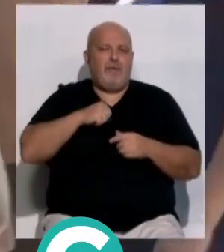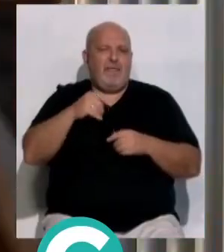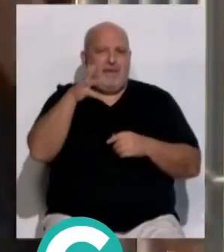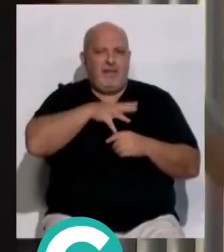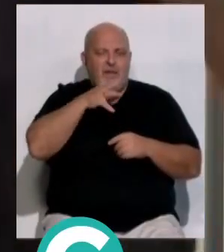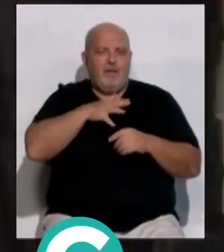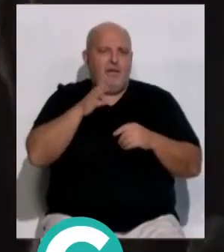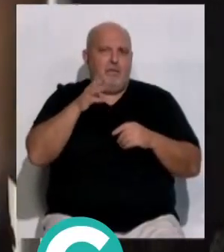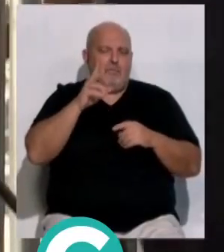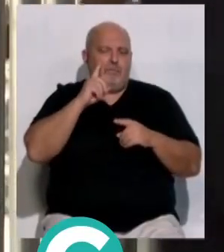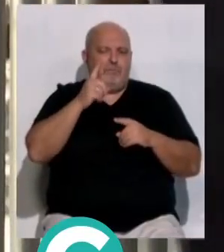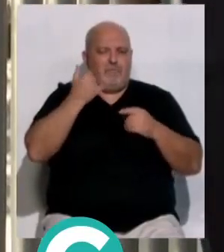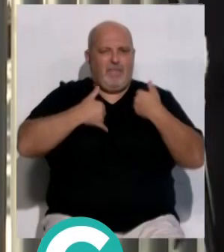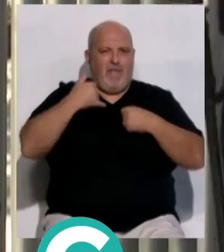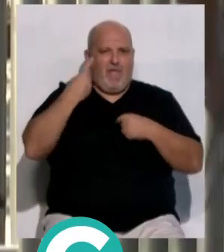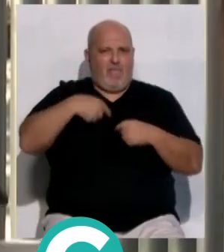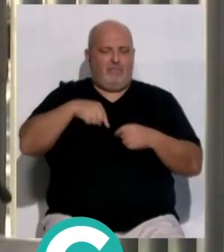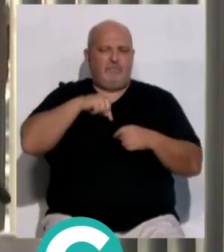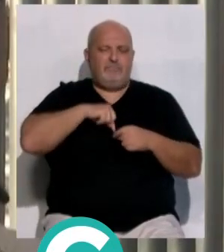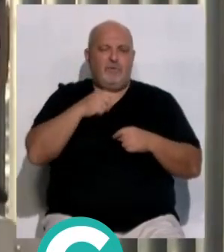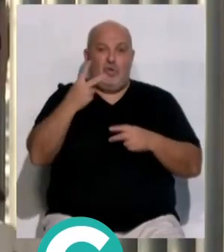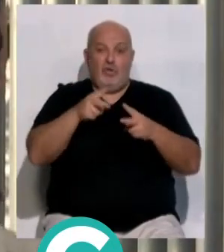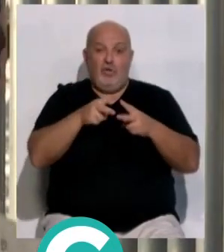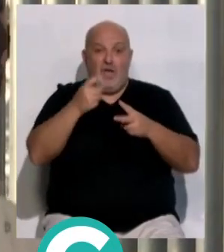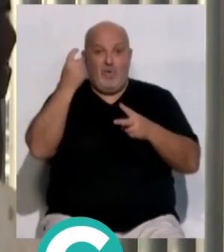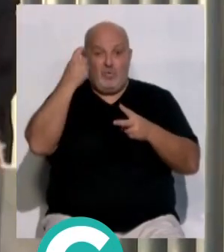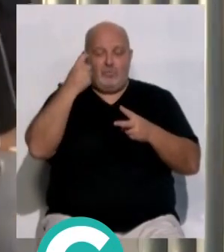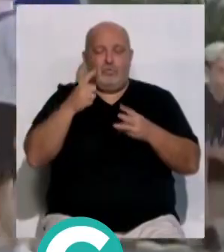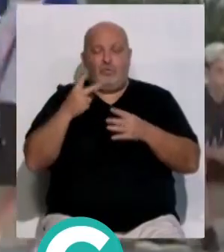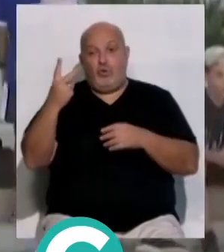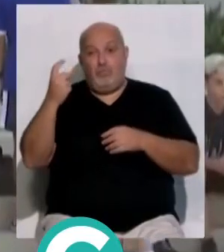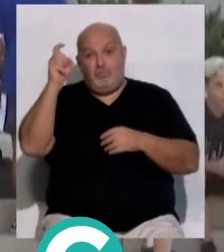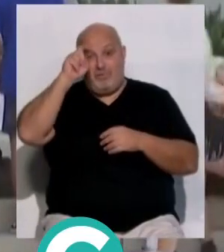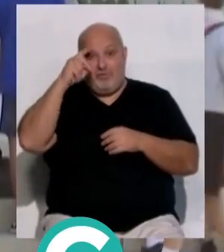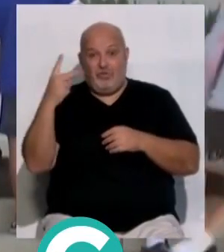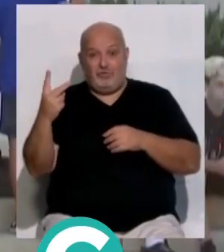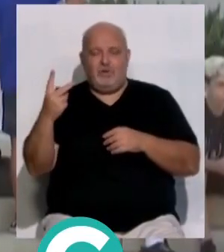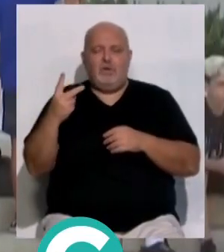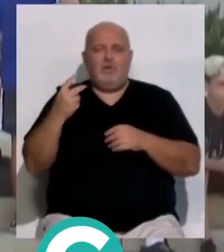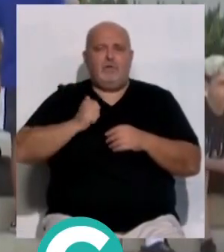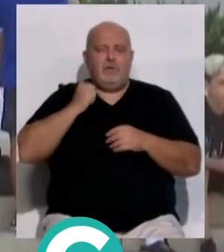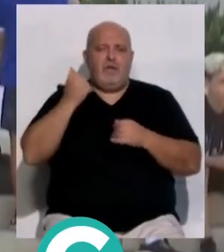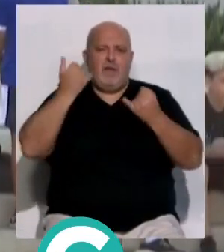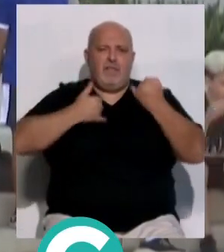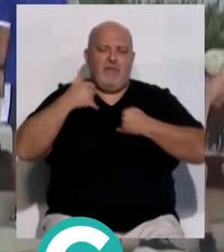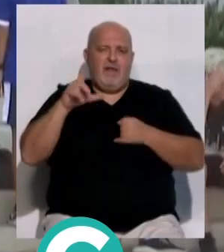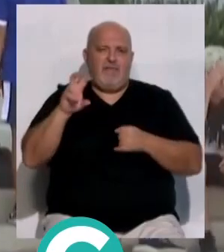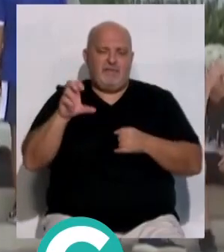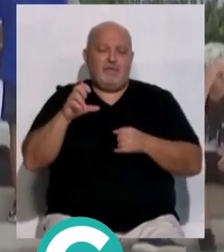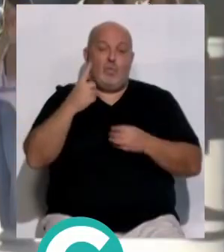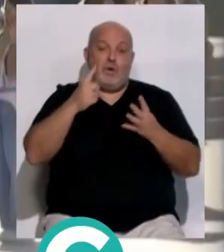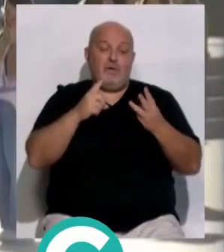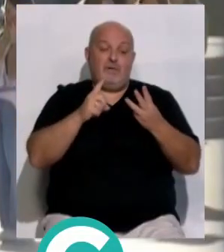Jerez para ser atendidos de sus heridas. Tanto los dos alumnos heridos como dos de los profesores resultaron con heridas leves,